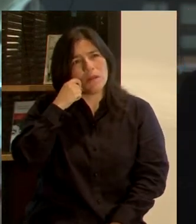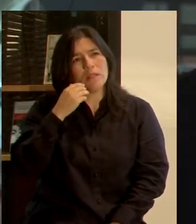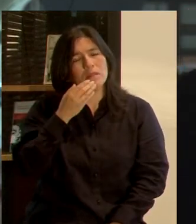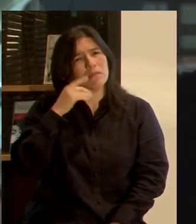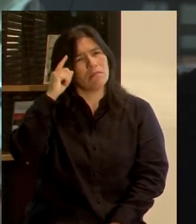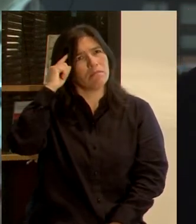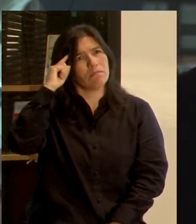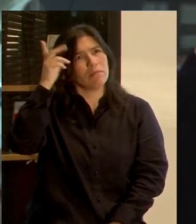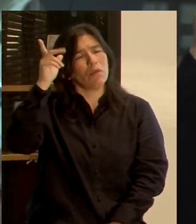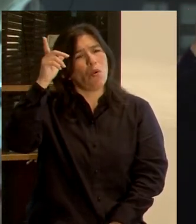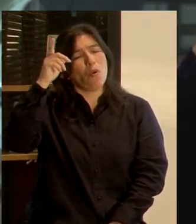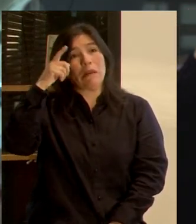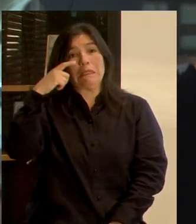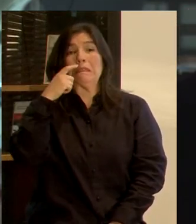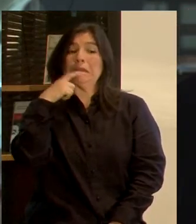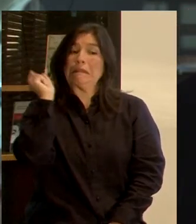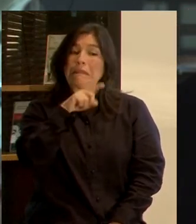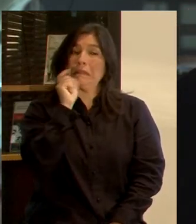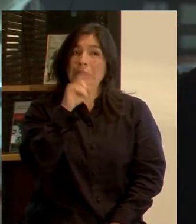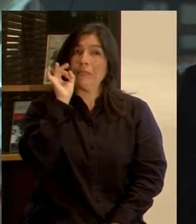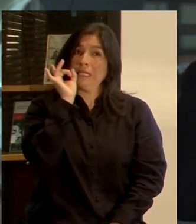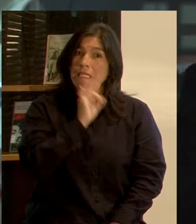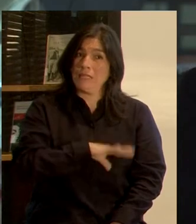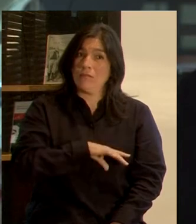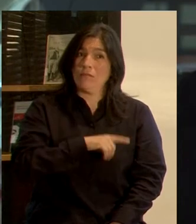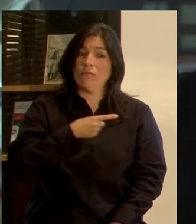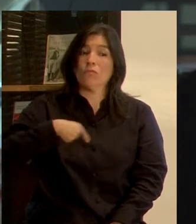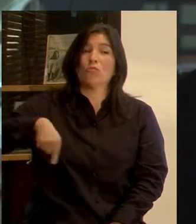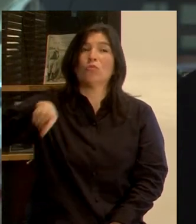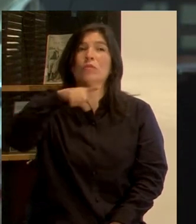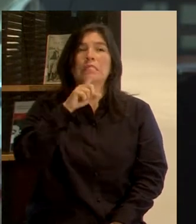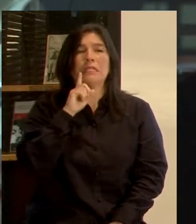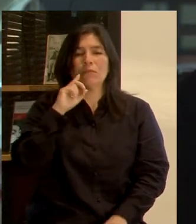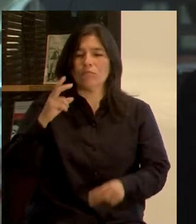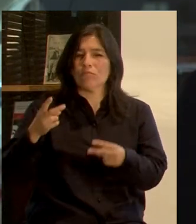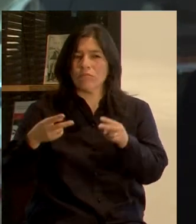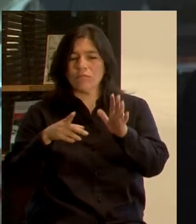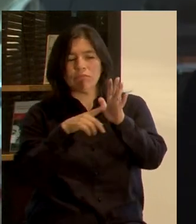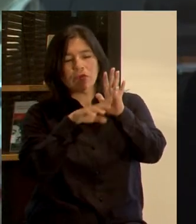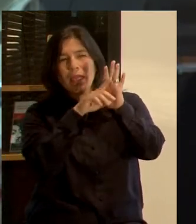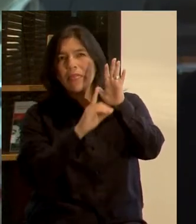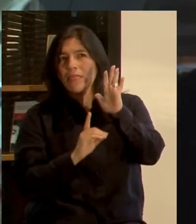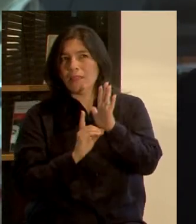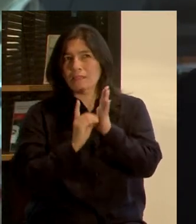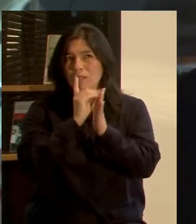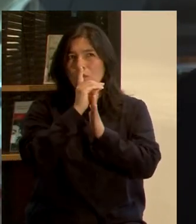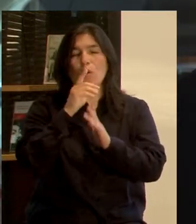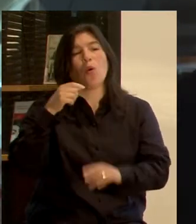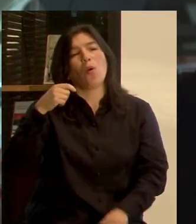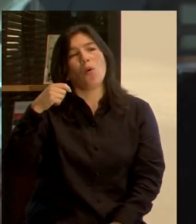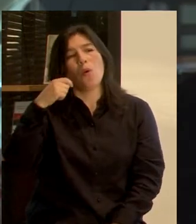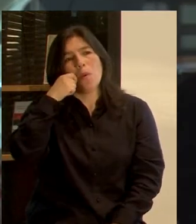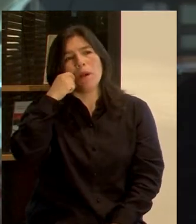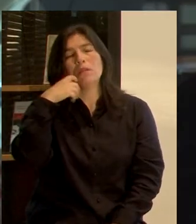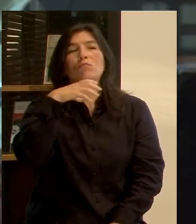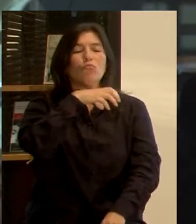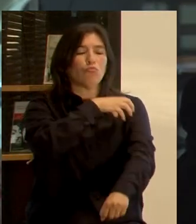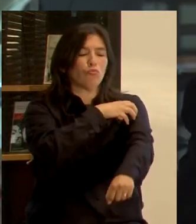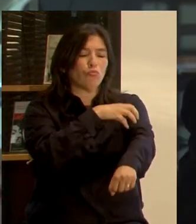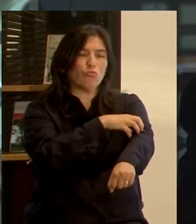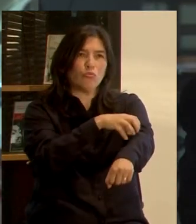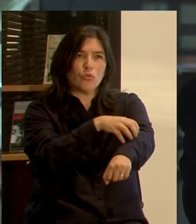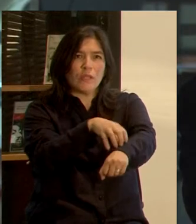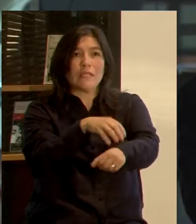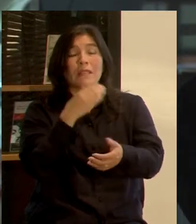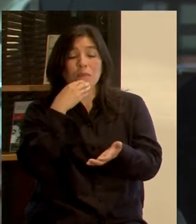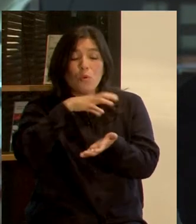bien duras para Chile. Nosotros tenemos, en esto que construye el indicador de desarrollo humano, ciudades y particularmente